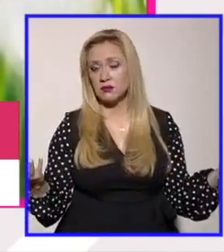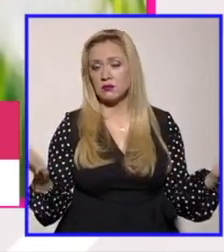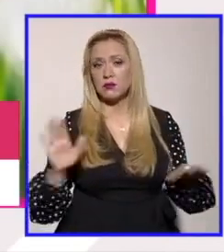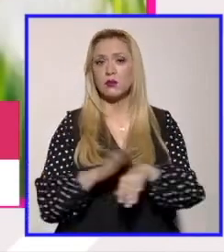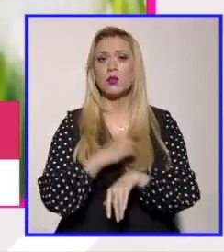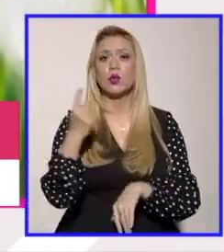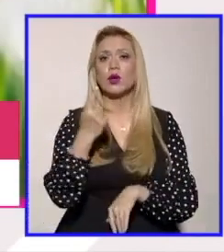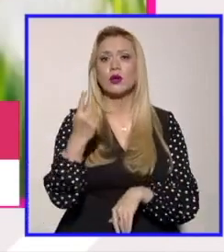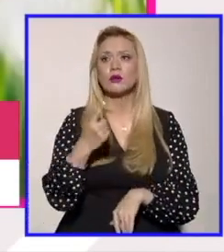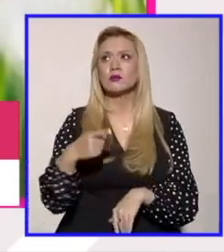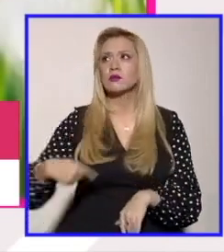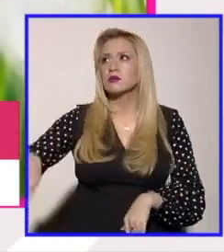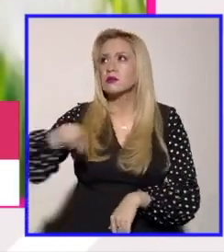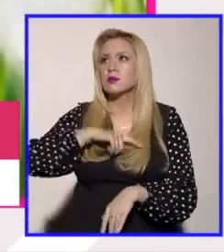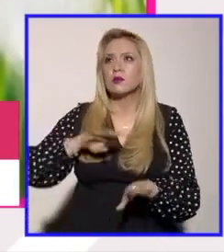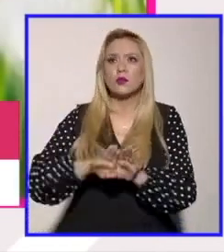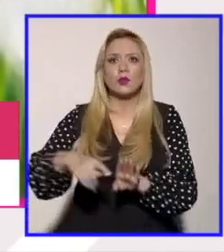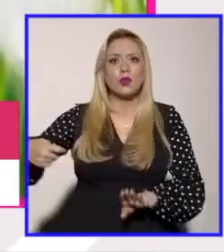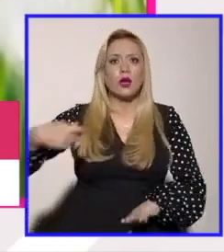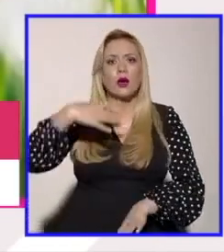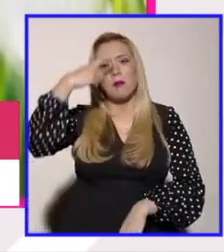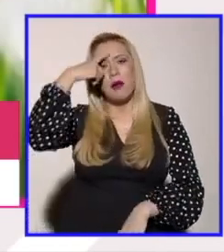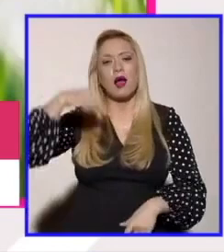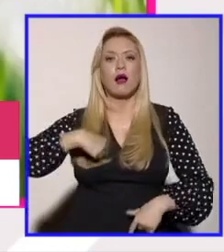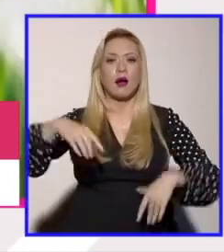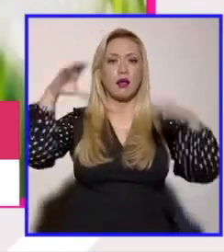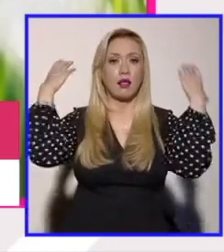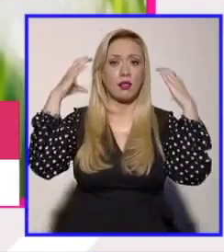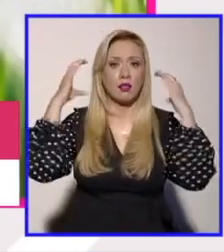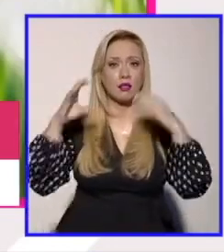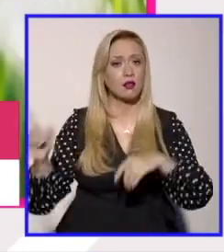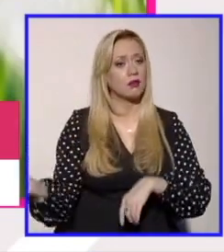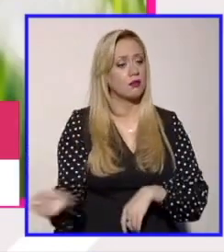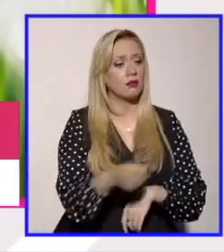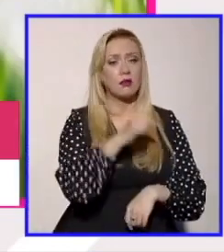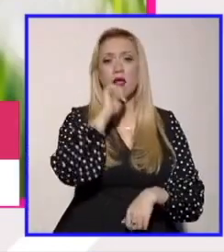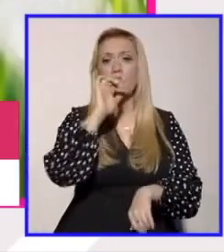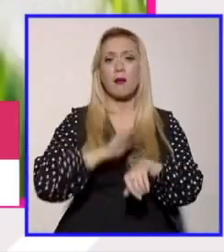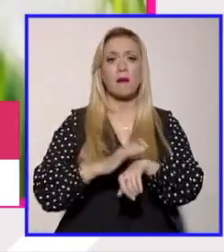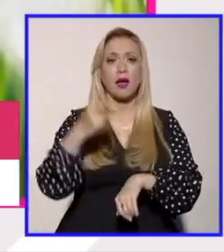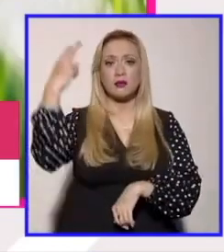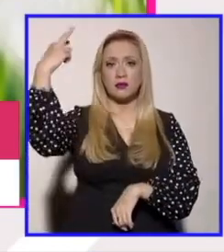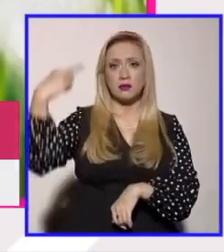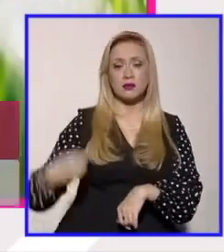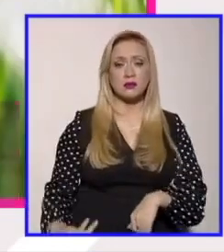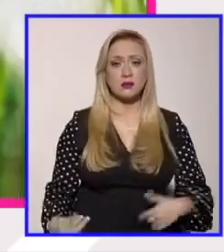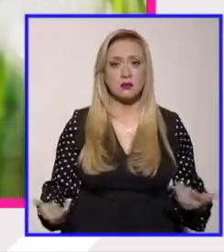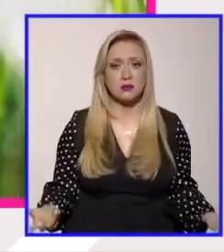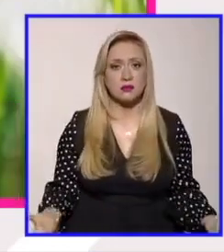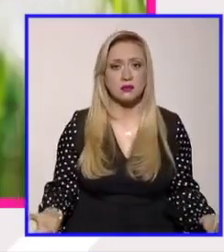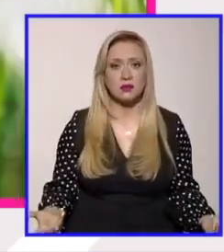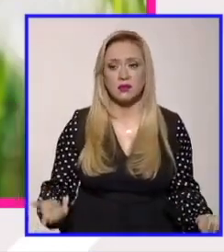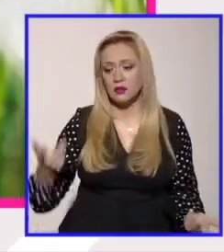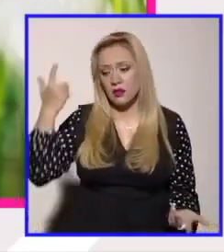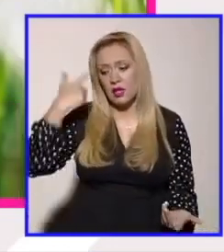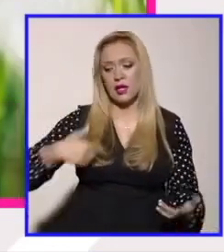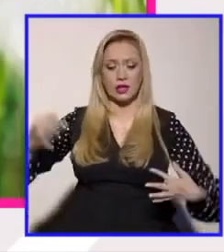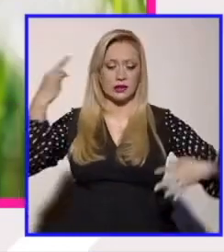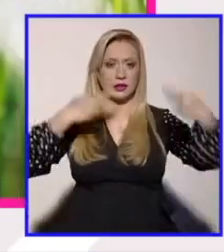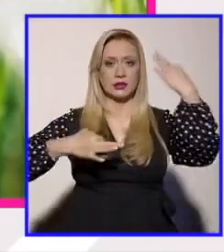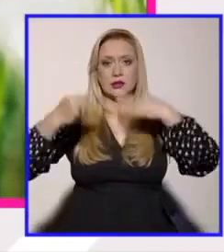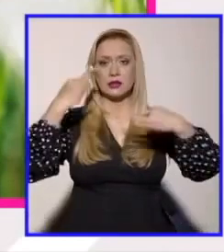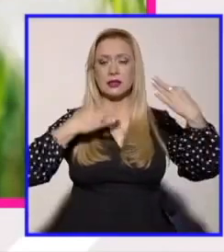nuestra reducción a un objeto sexual con nuestra reducción a una persona que solamente es un estereotipo